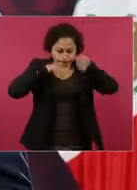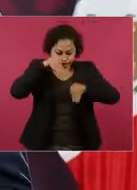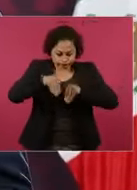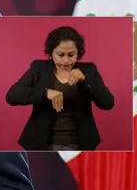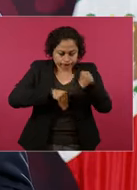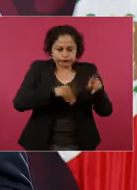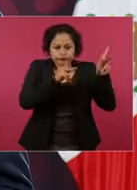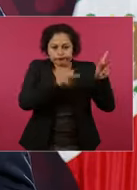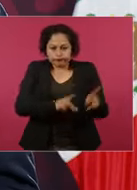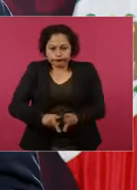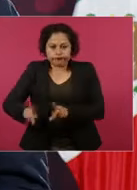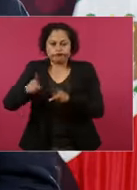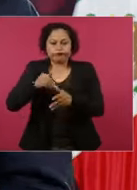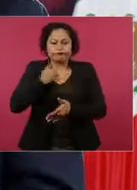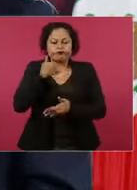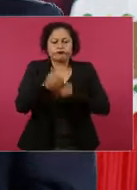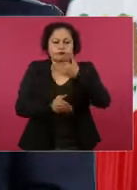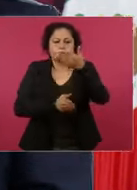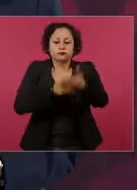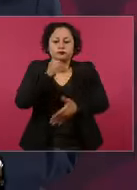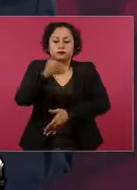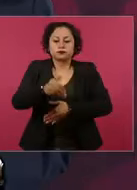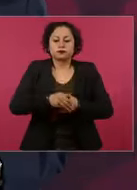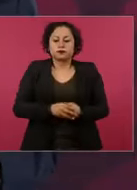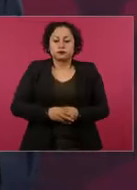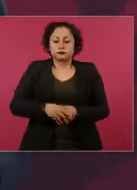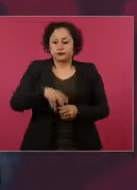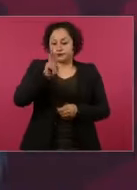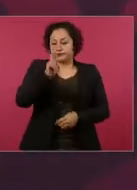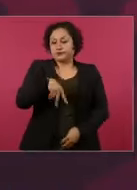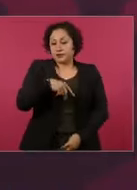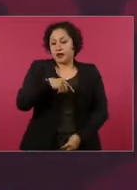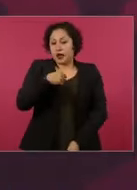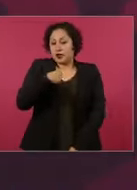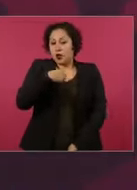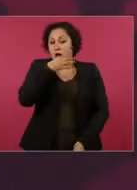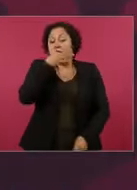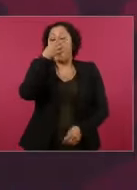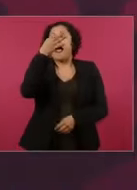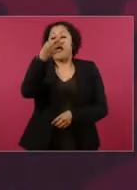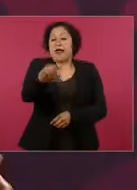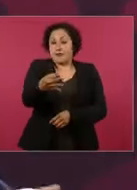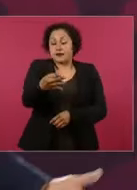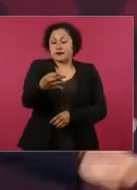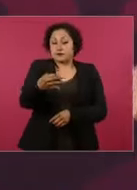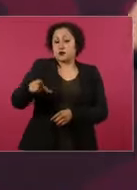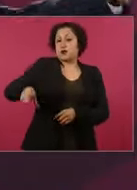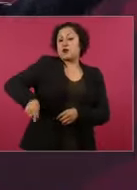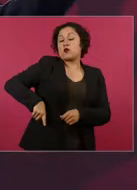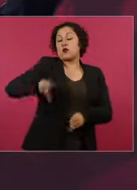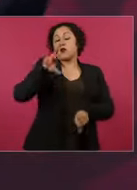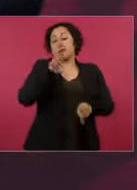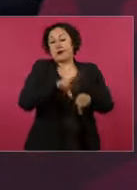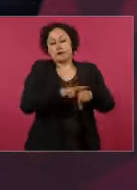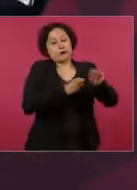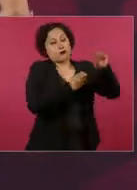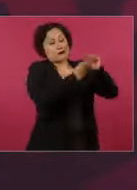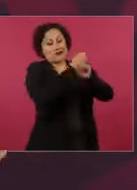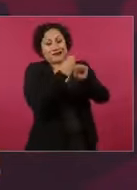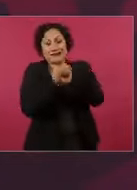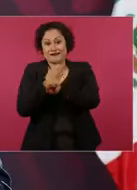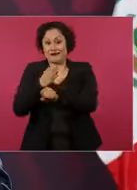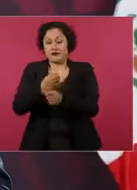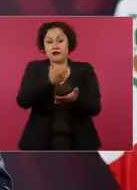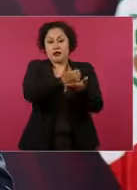se va avanzando, repito, con el apoyo de los gobernadores, se está federalizando todo el